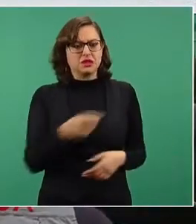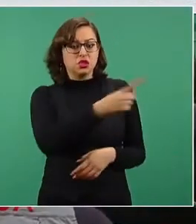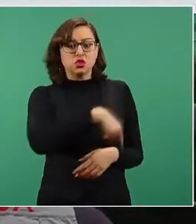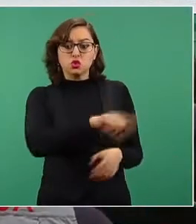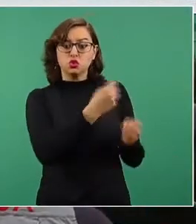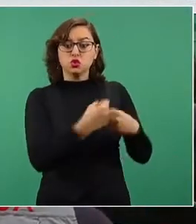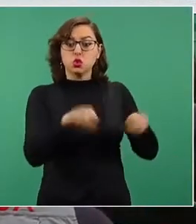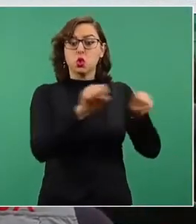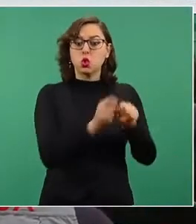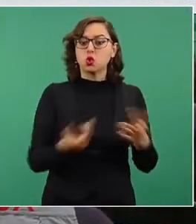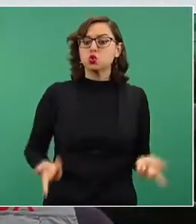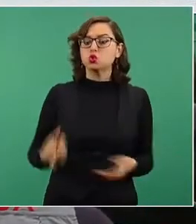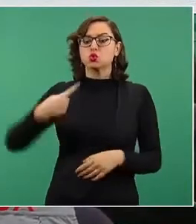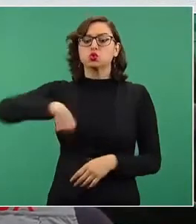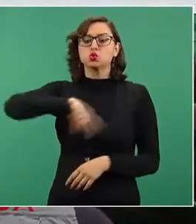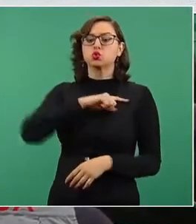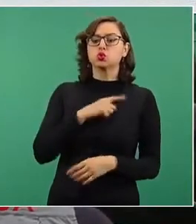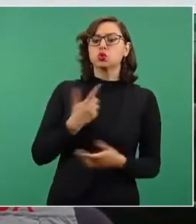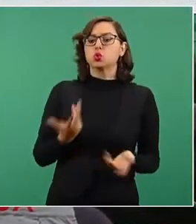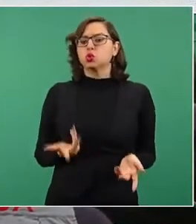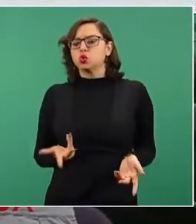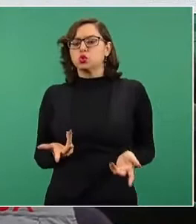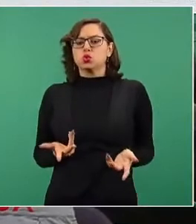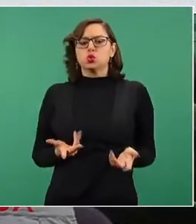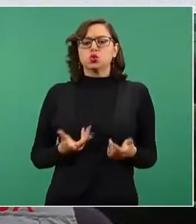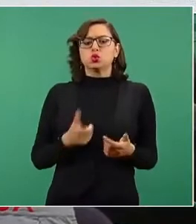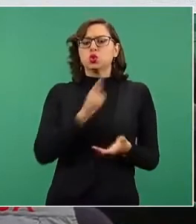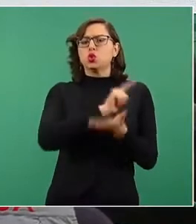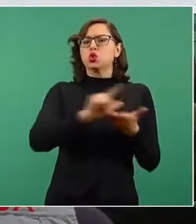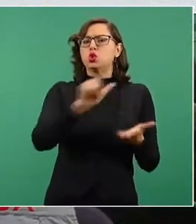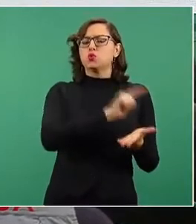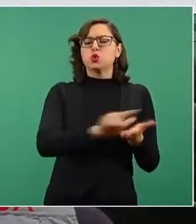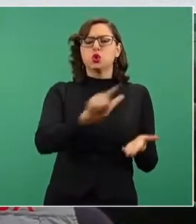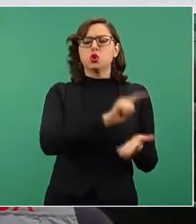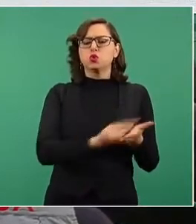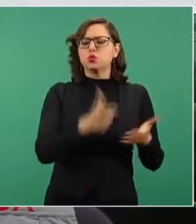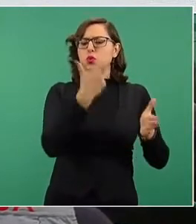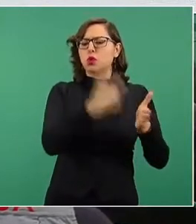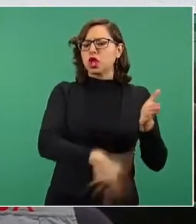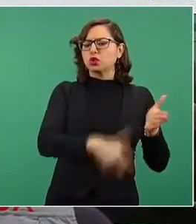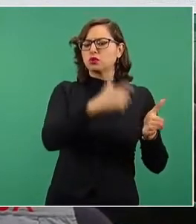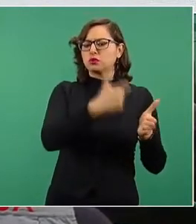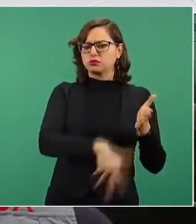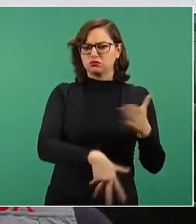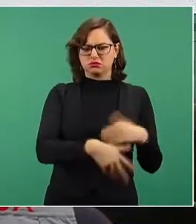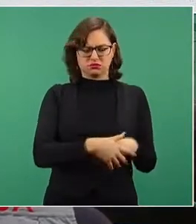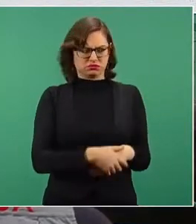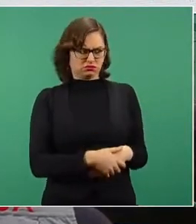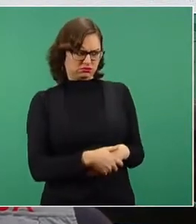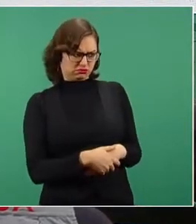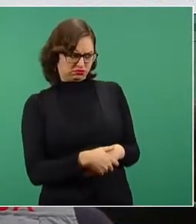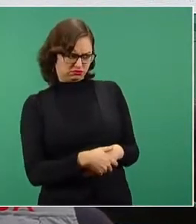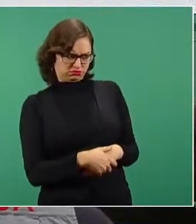te dicen es que nosotros consumimos energía limpia y barata? ¿Será?